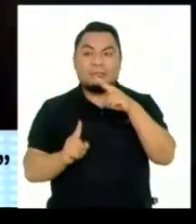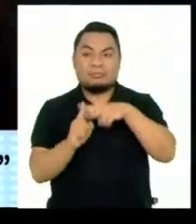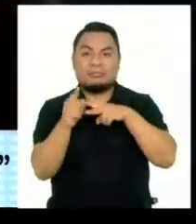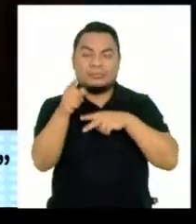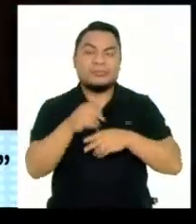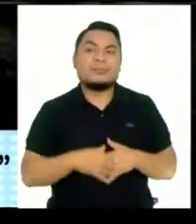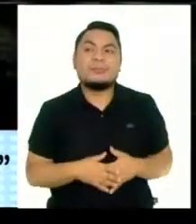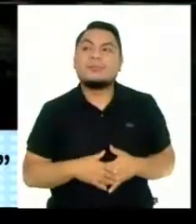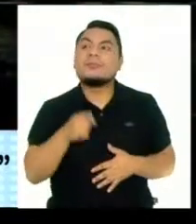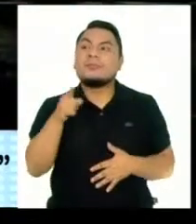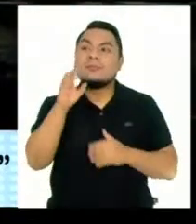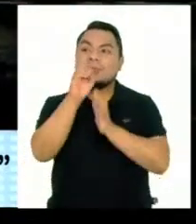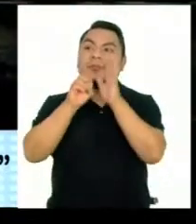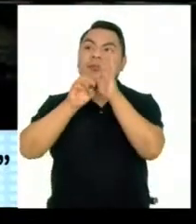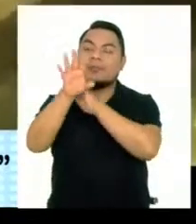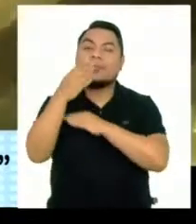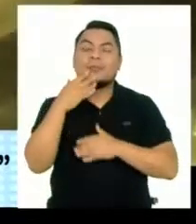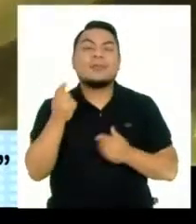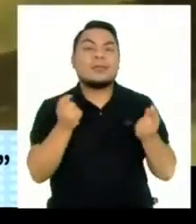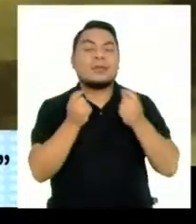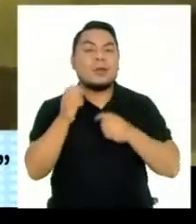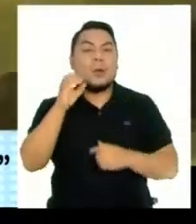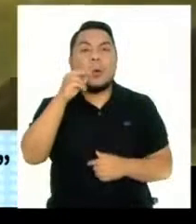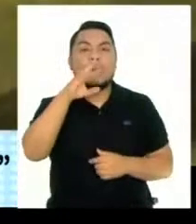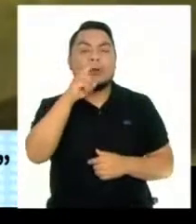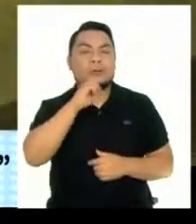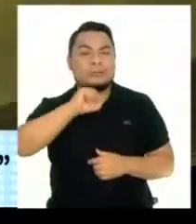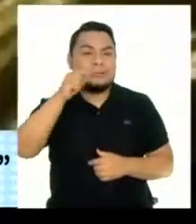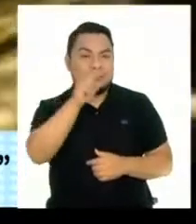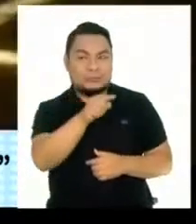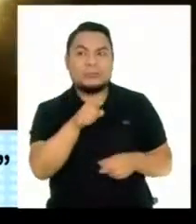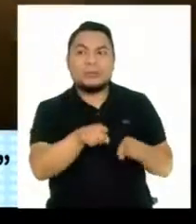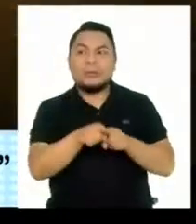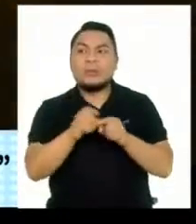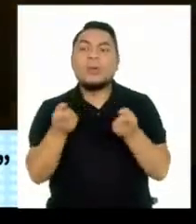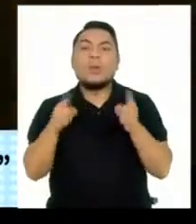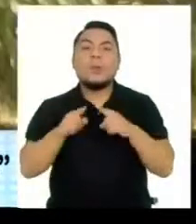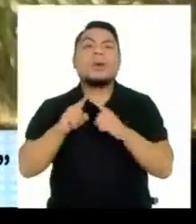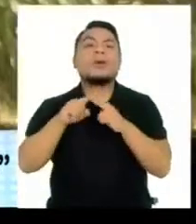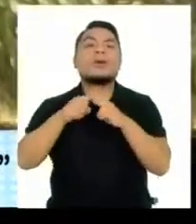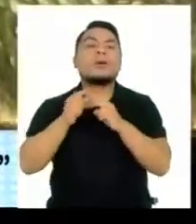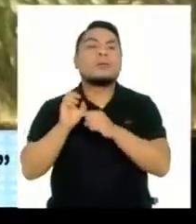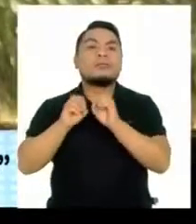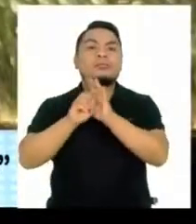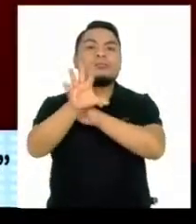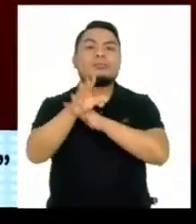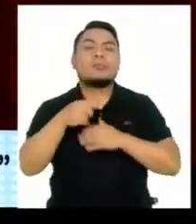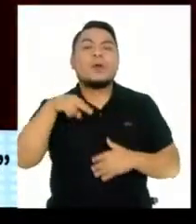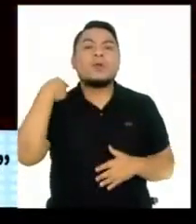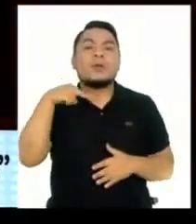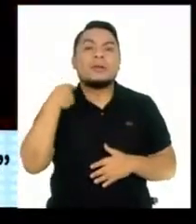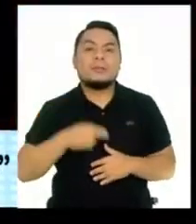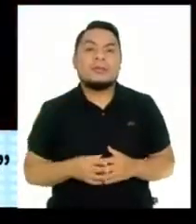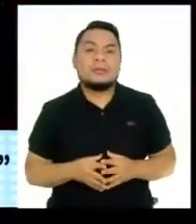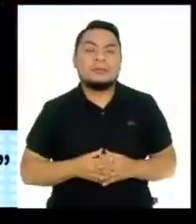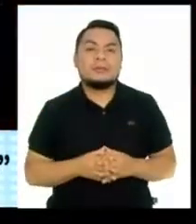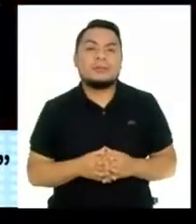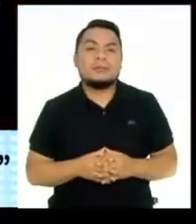La cinta fue dirigida Por la ganadora Del Oscar Chloe Zhao Y se estrena En los cines En noviembre